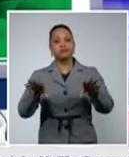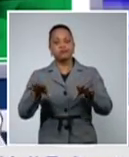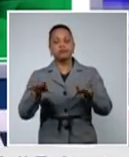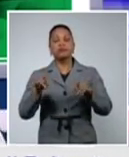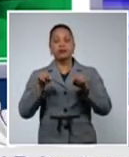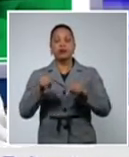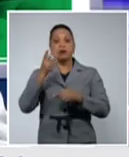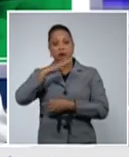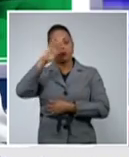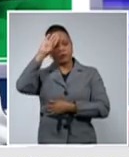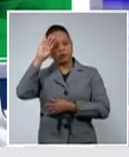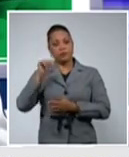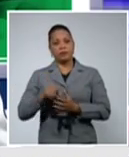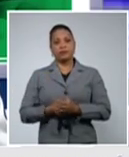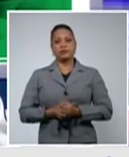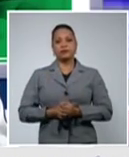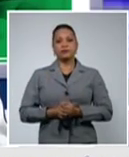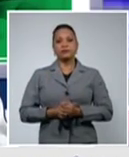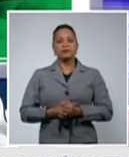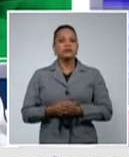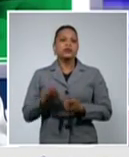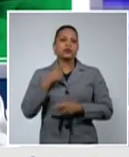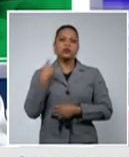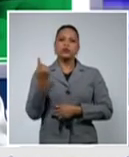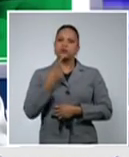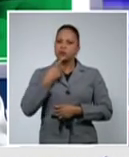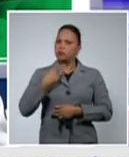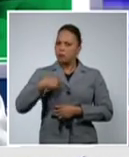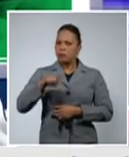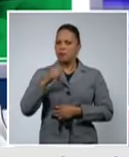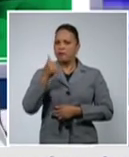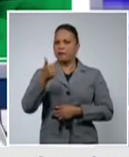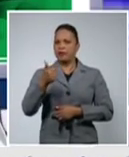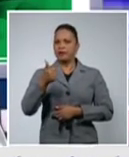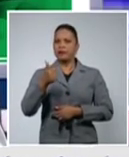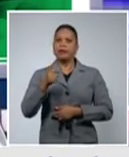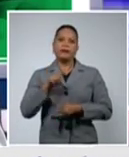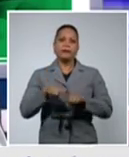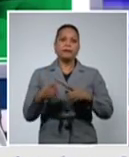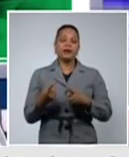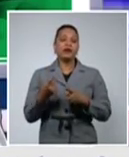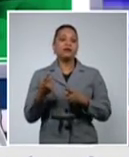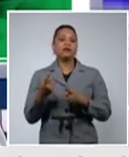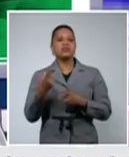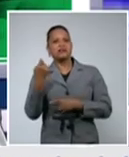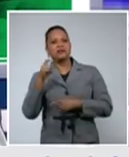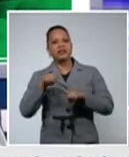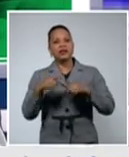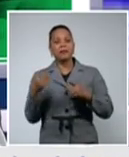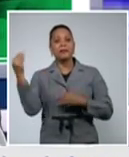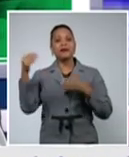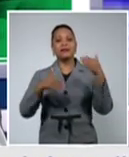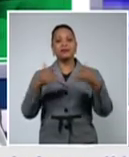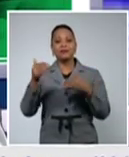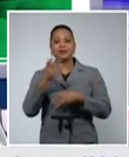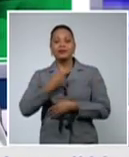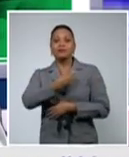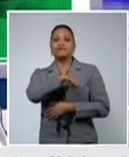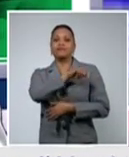enfrentando, de la cual vamos a salir, pero con una participación activa de todas las personas.